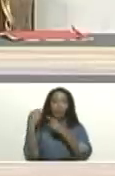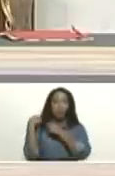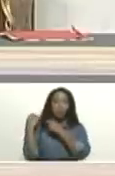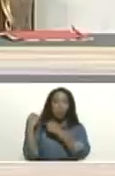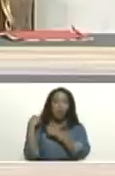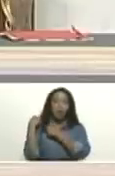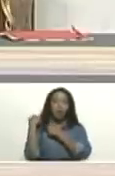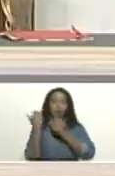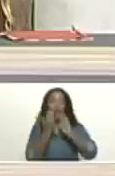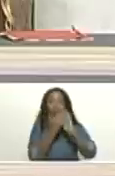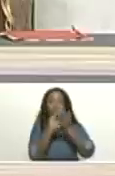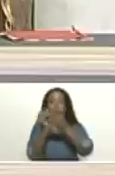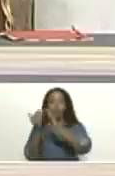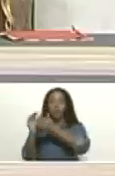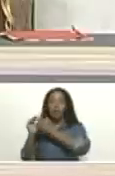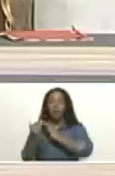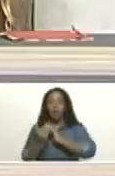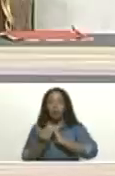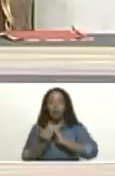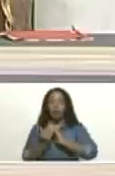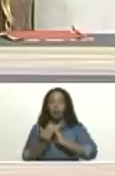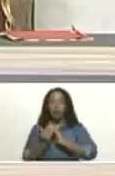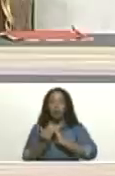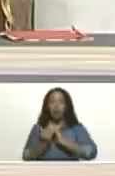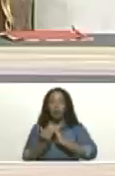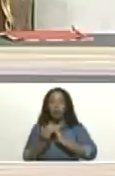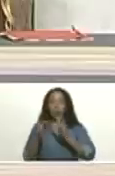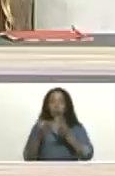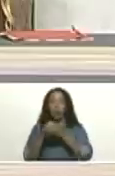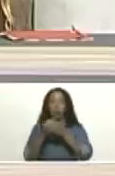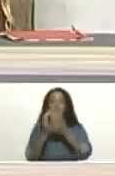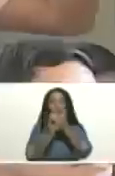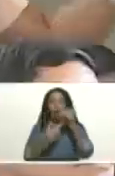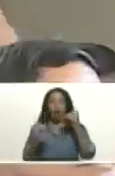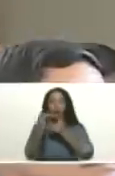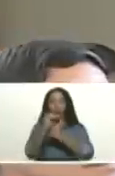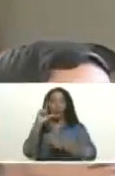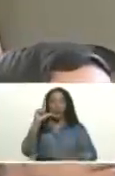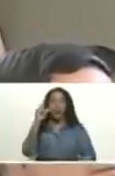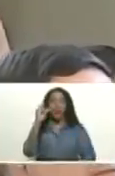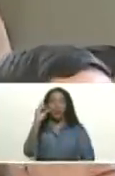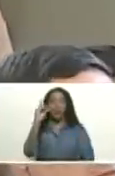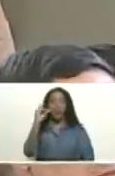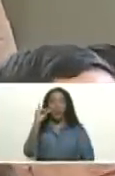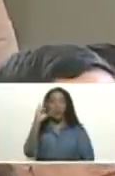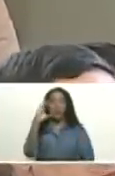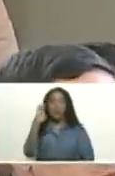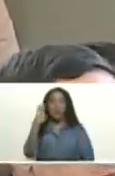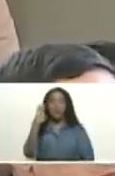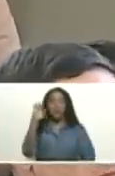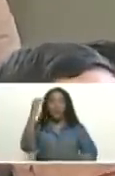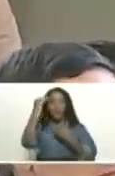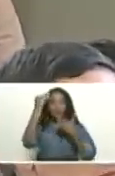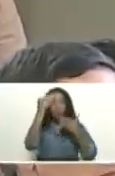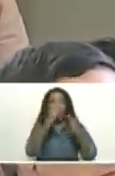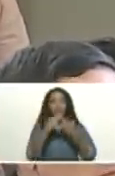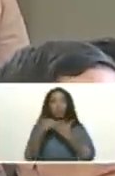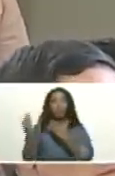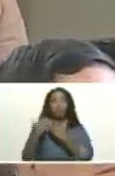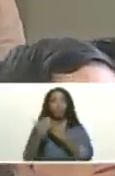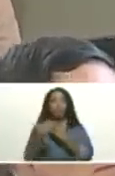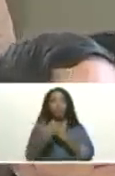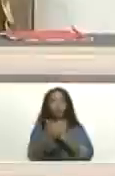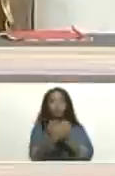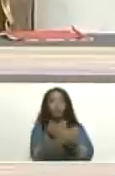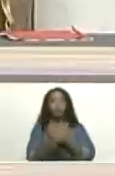comunas y de la Comuna Alto del Ídice. Saludo a todos los vecinos del Ídice y Alto del Ídice.